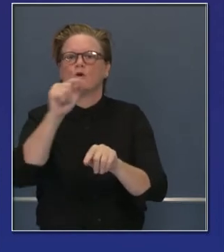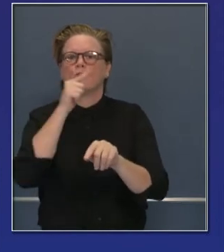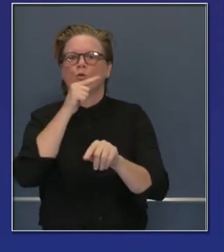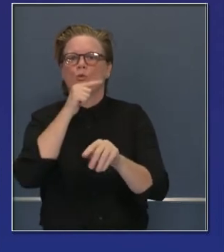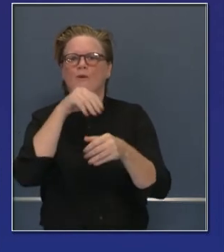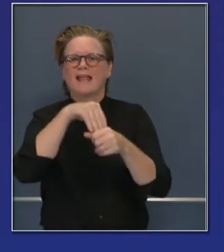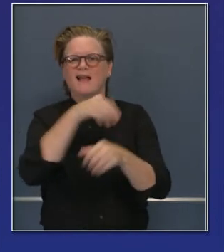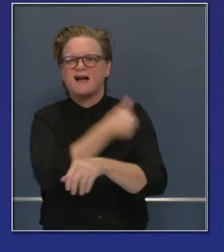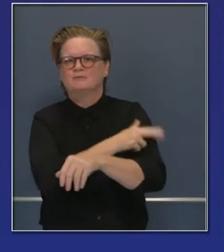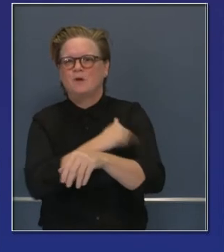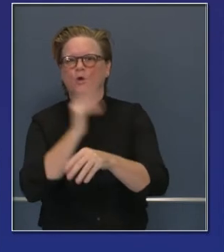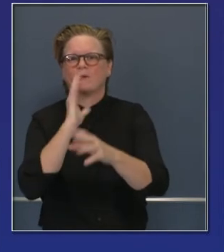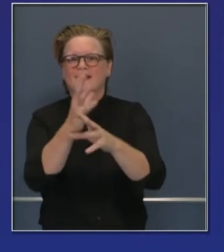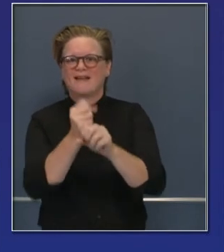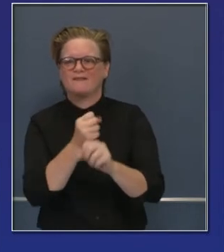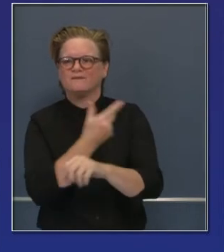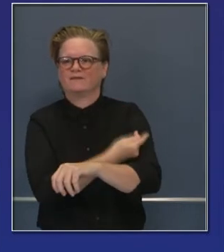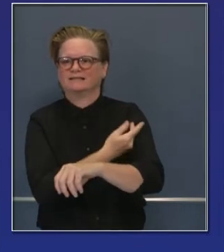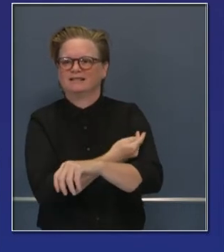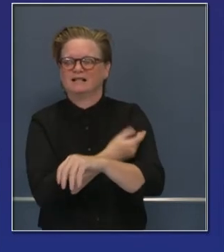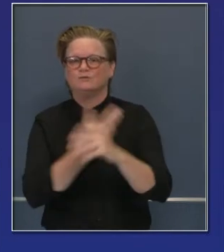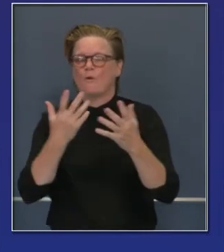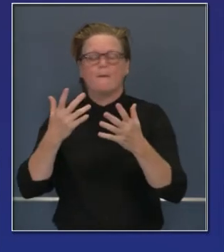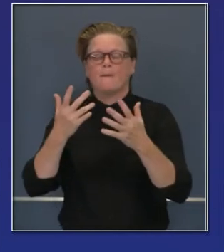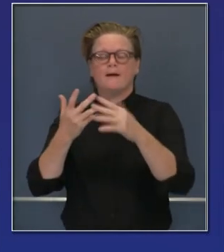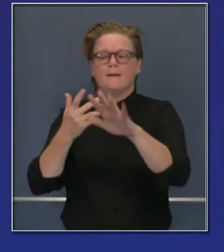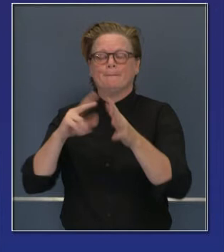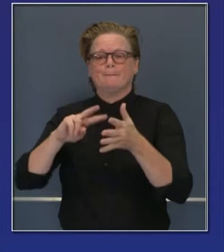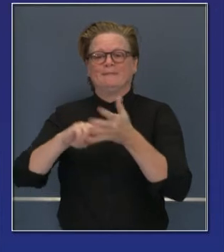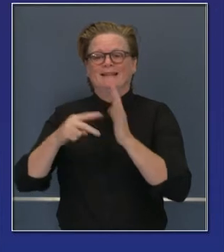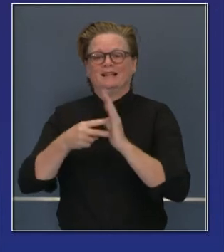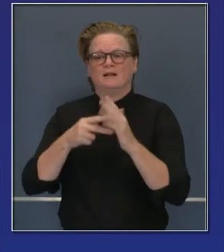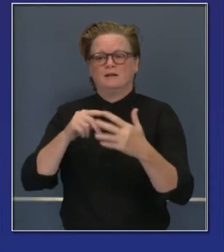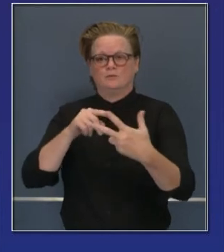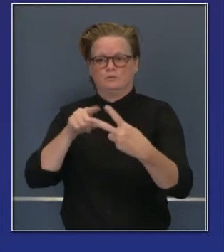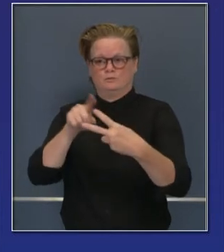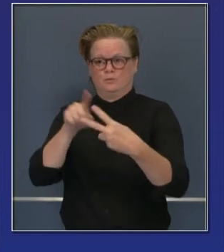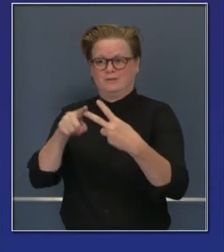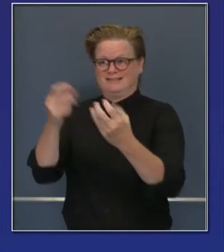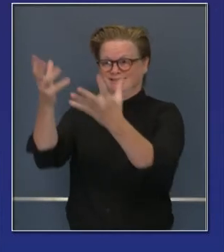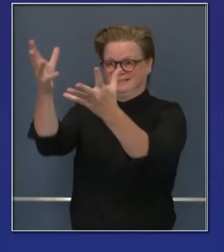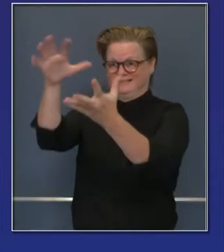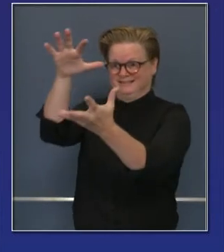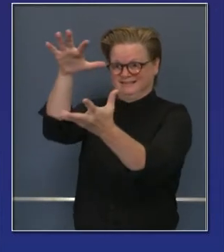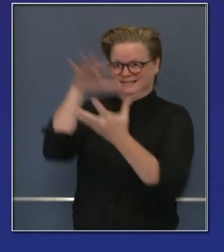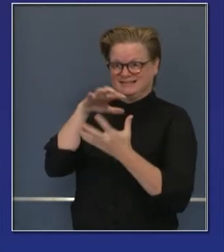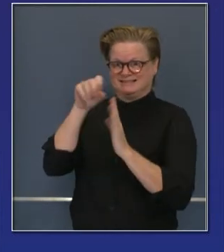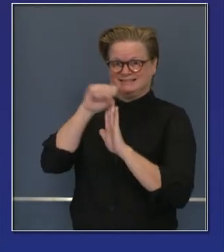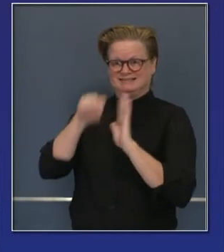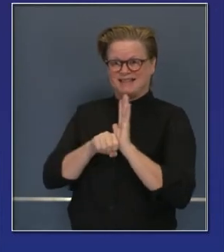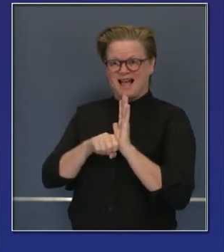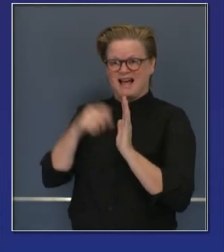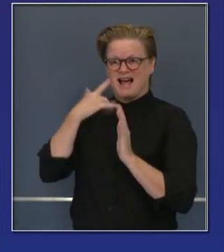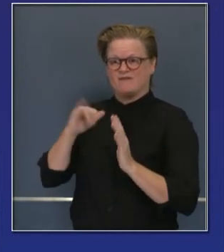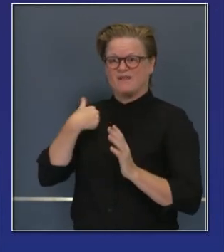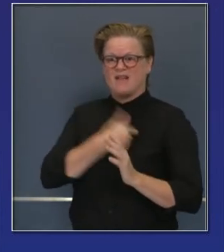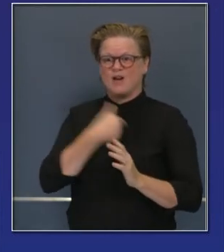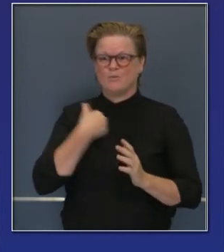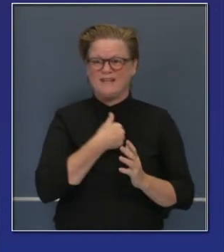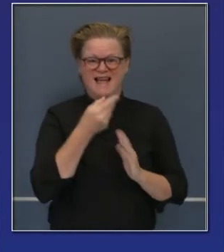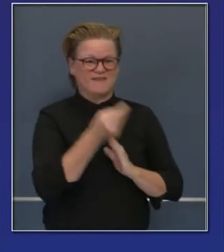a los proveedores. Y veremos qué significa esto. Sabemos que con Pfizer esto significa